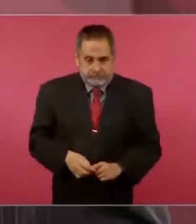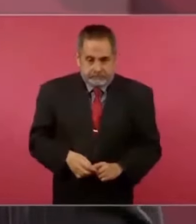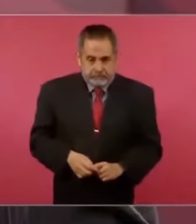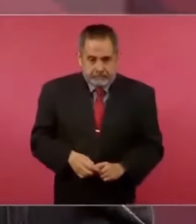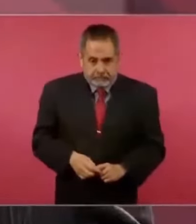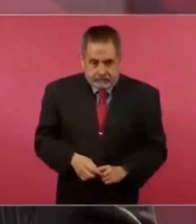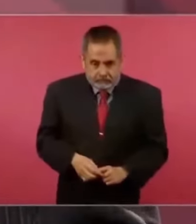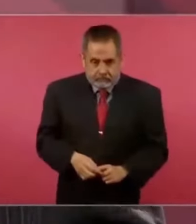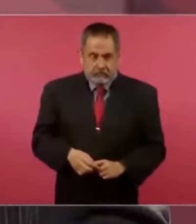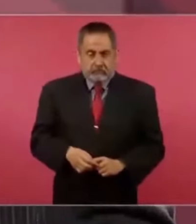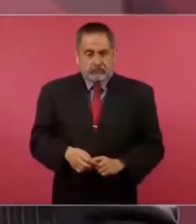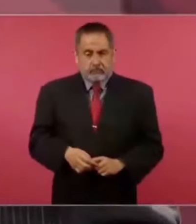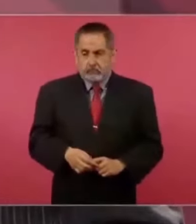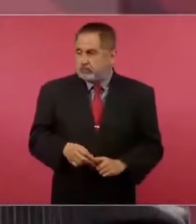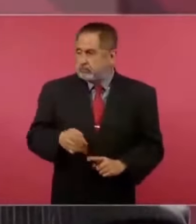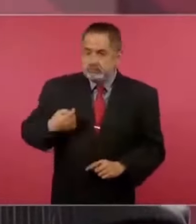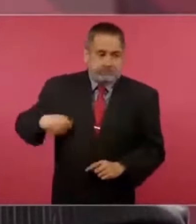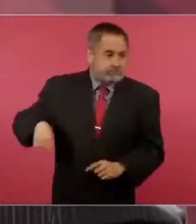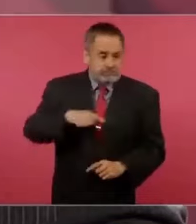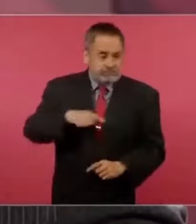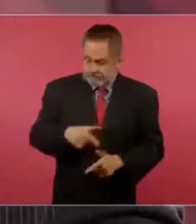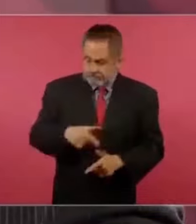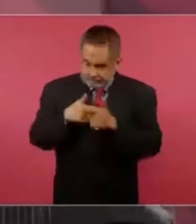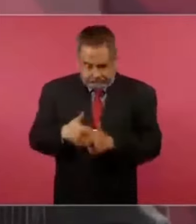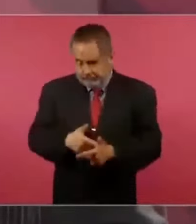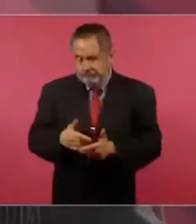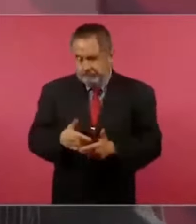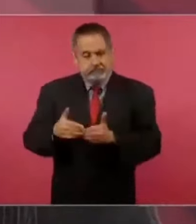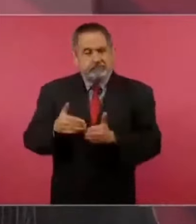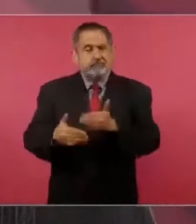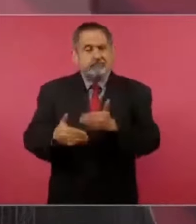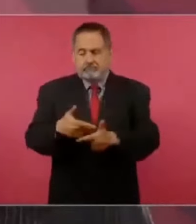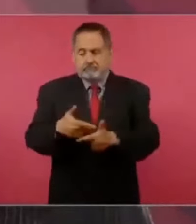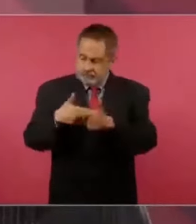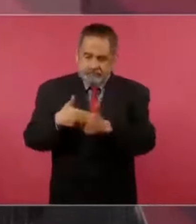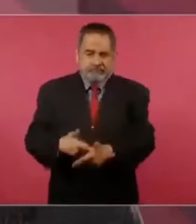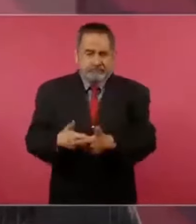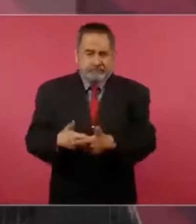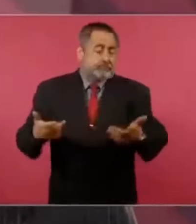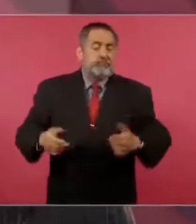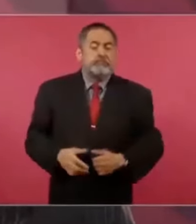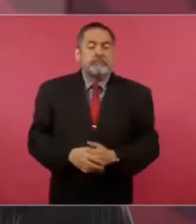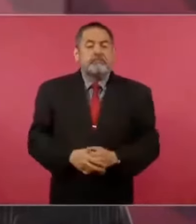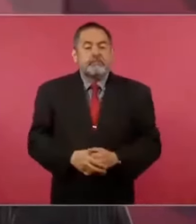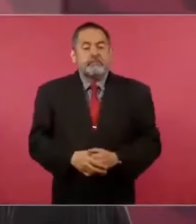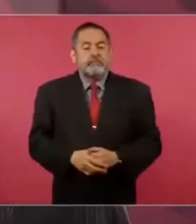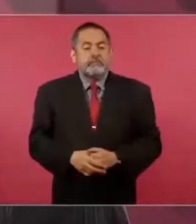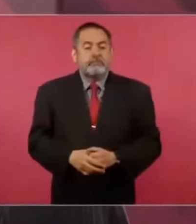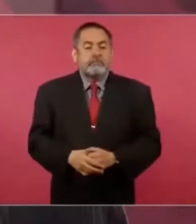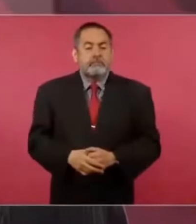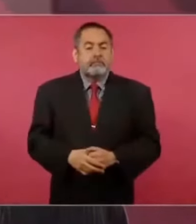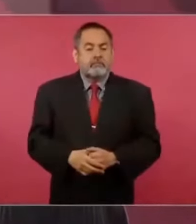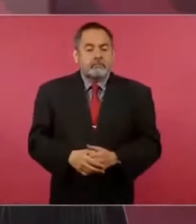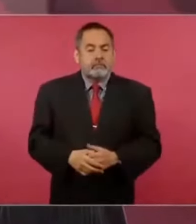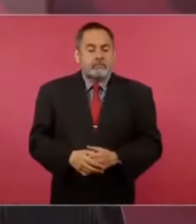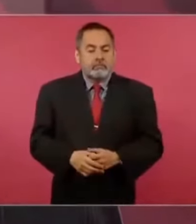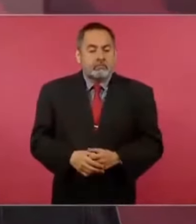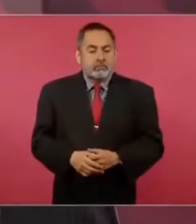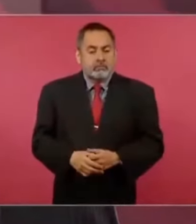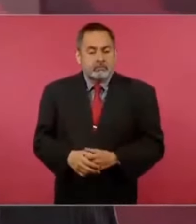porque vamos a seguir y podemos